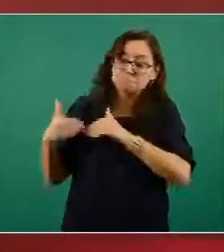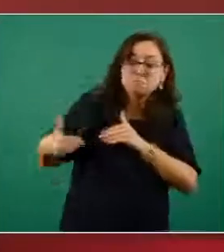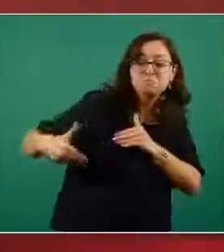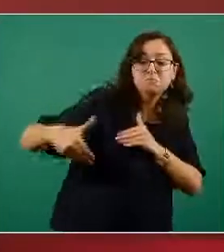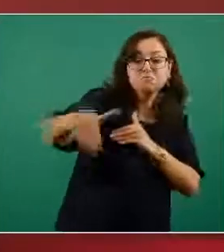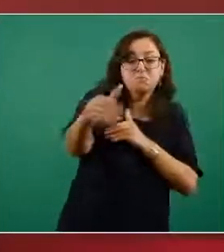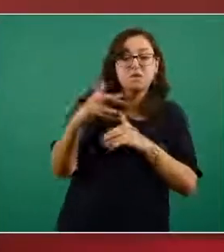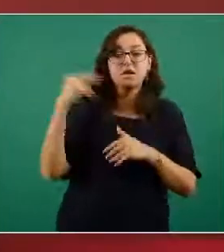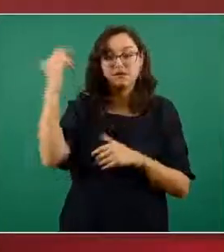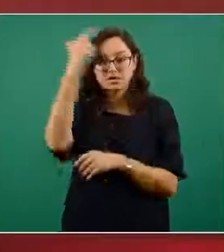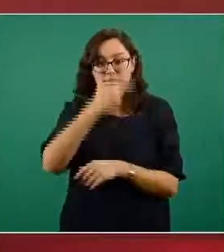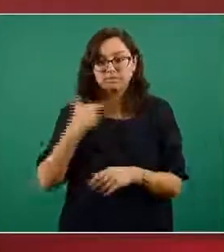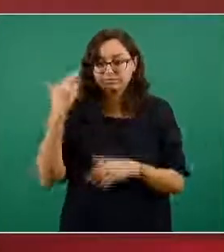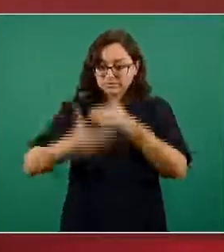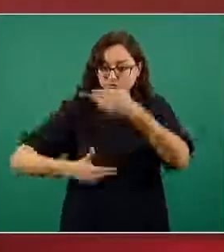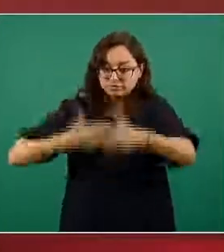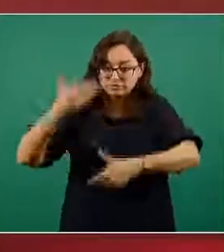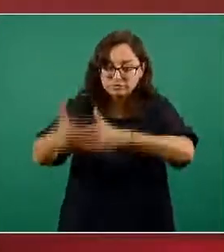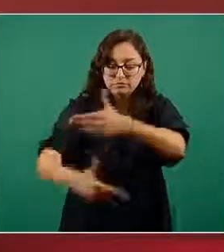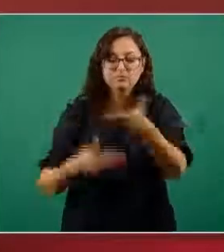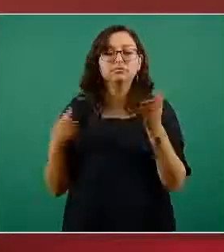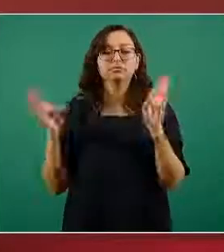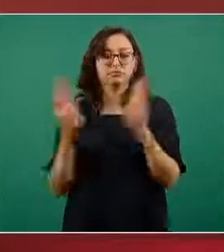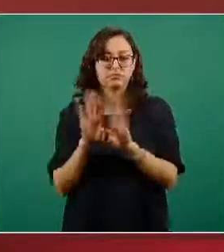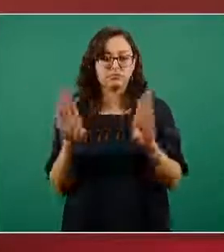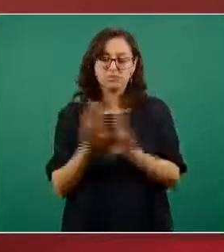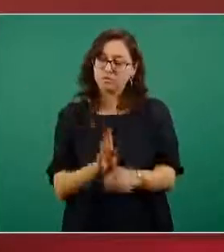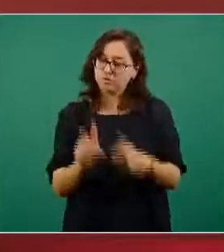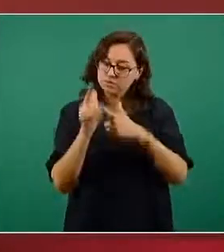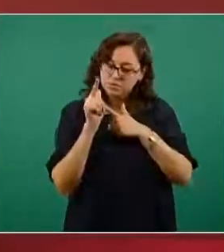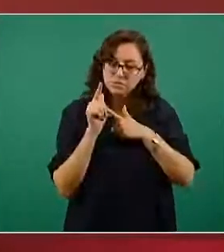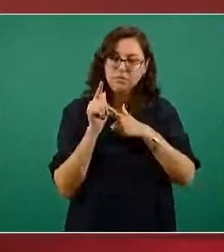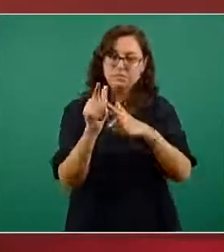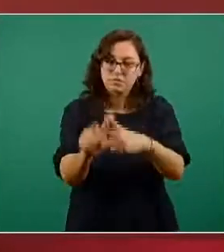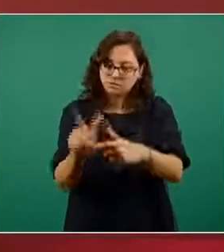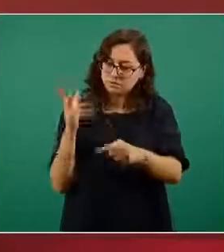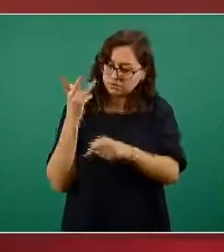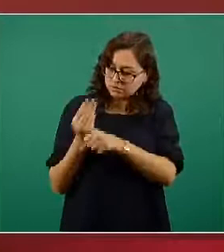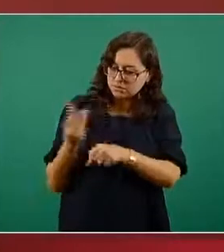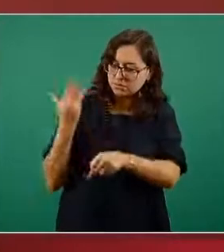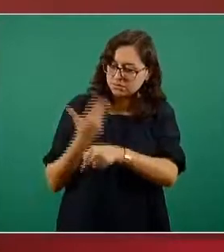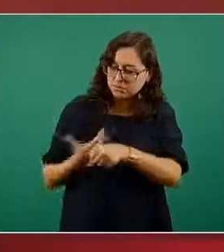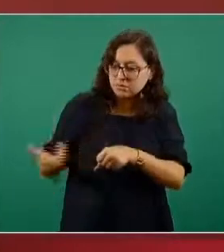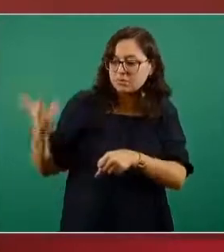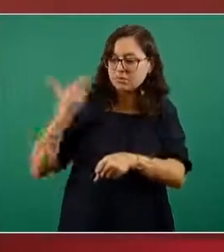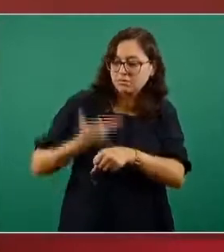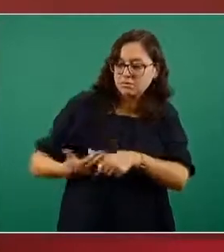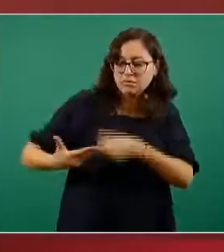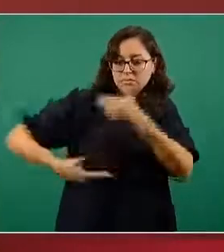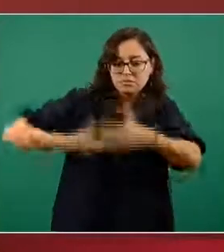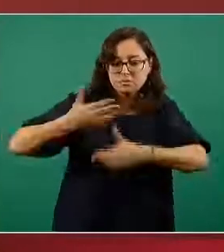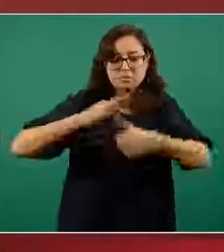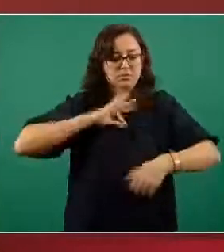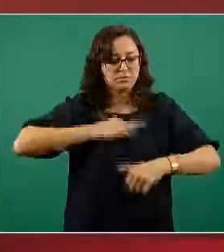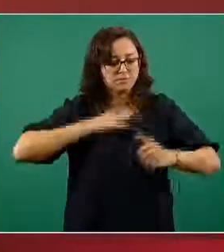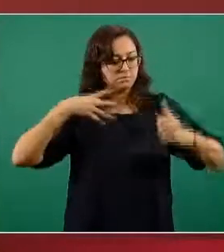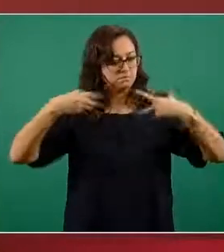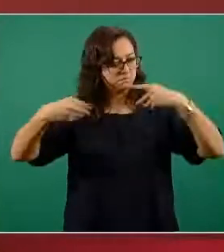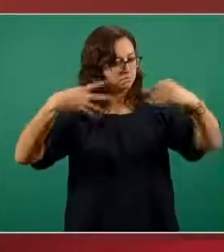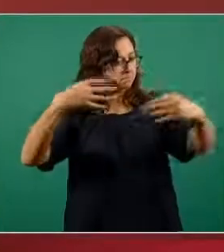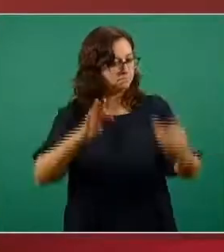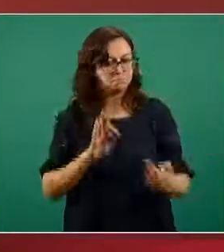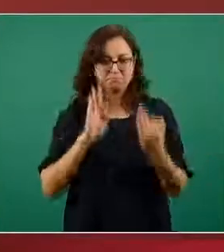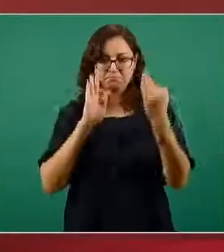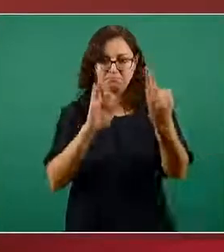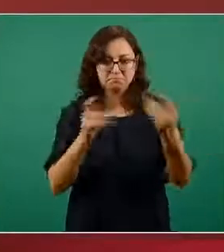una evaluación crítica autocrítica y seguir perfeccionando la respuesta a la epidemia por cierto hoy hablé con